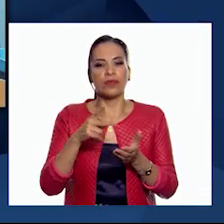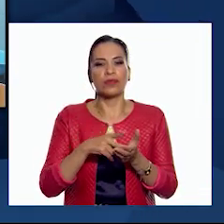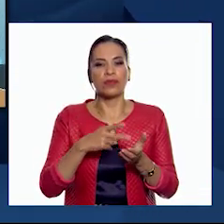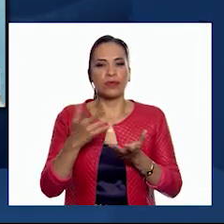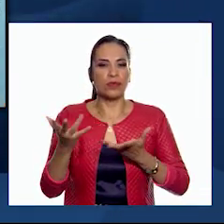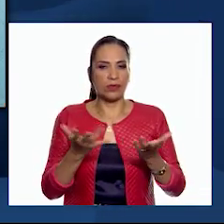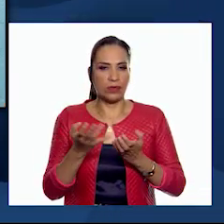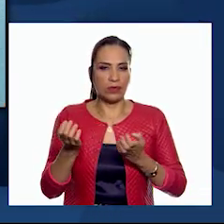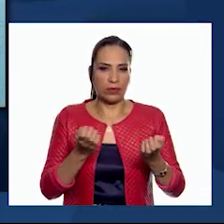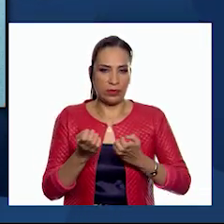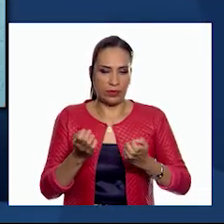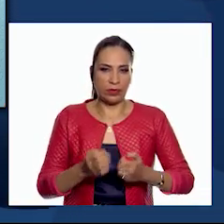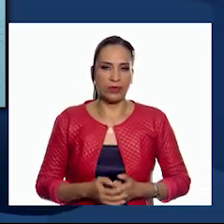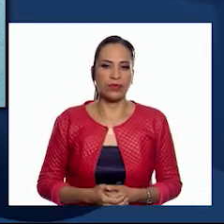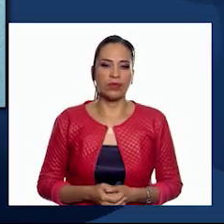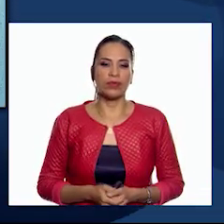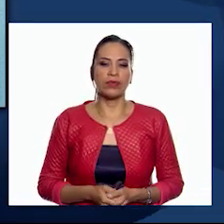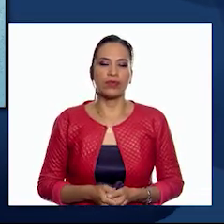la acción.